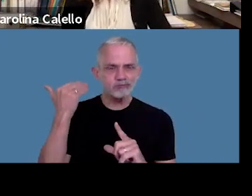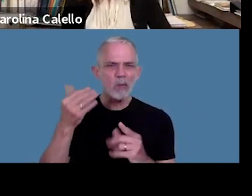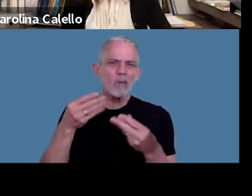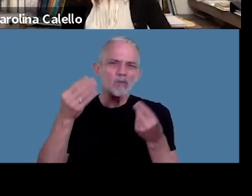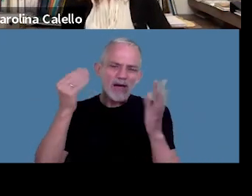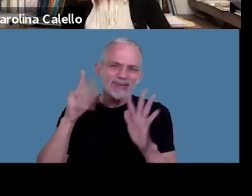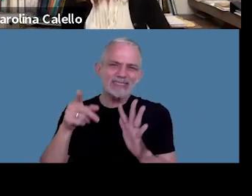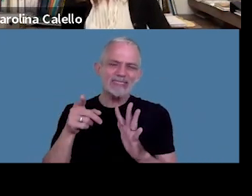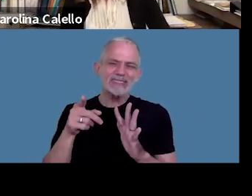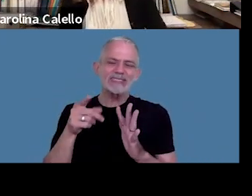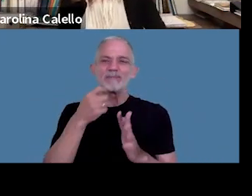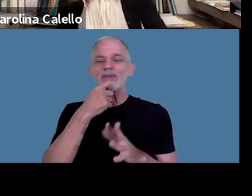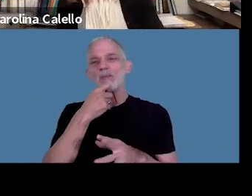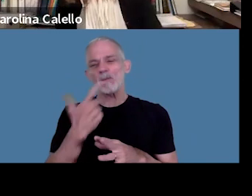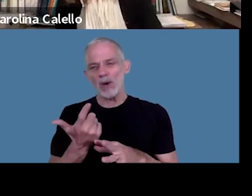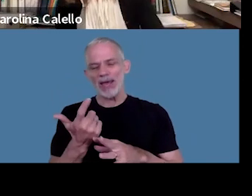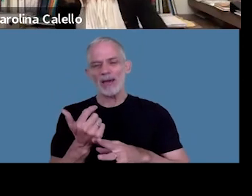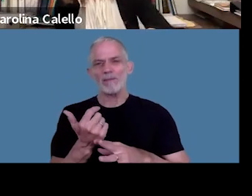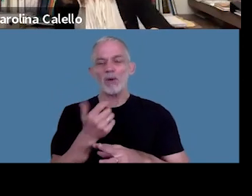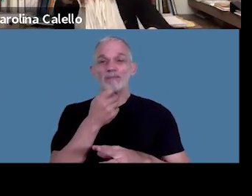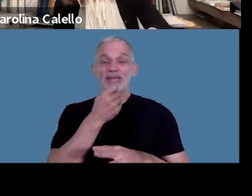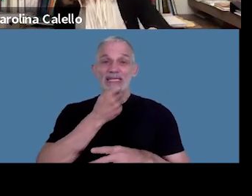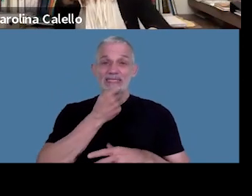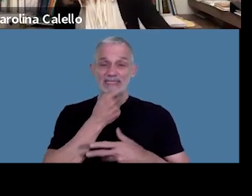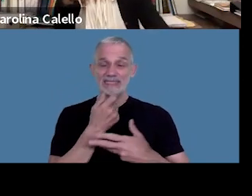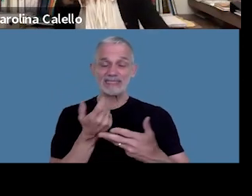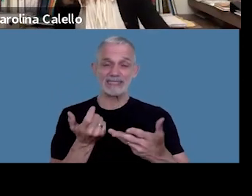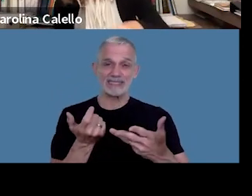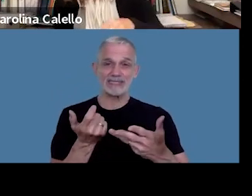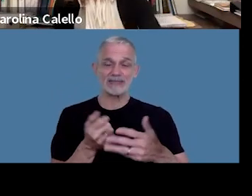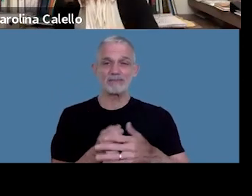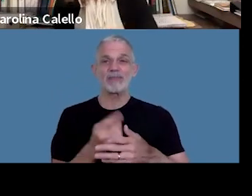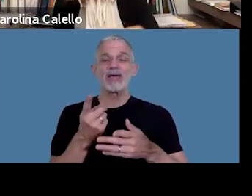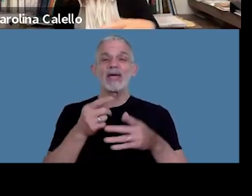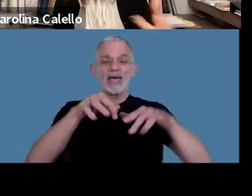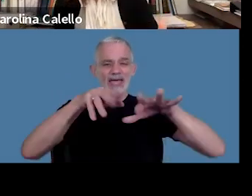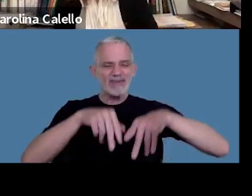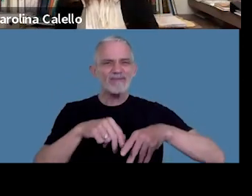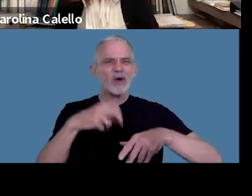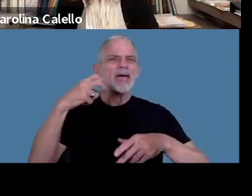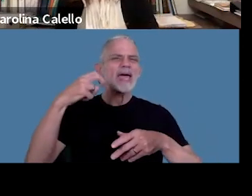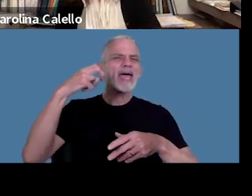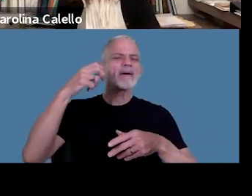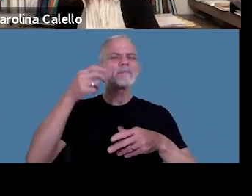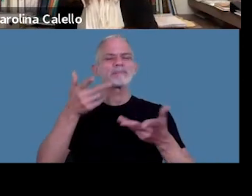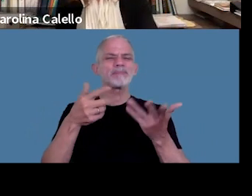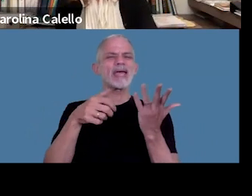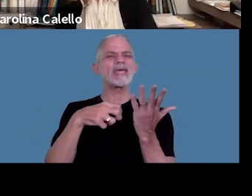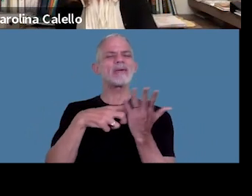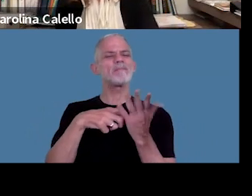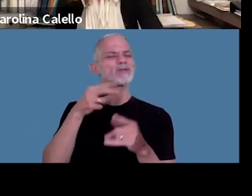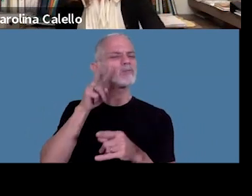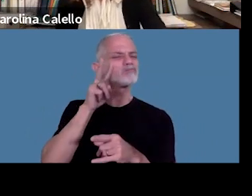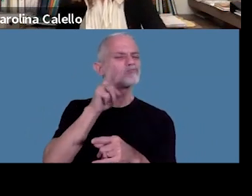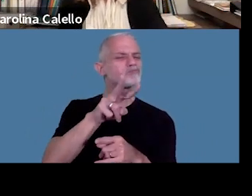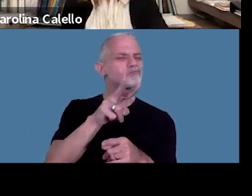que por ejemplo si si el informe de inspección y después la determinación de oficio